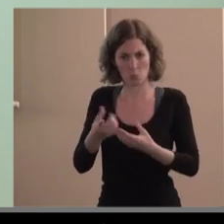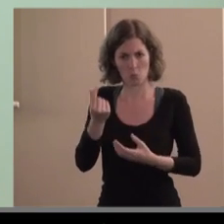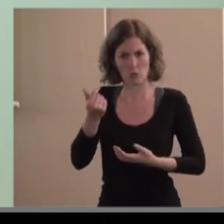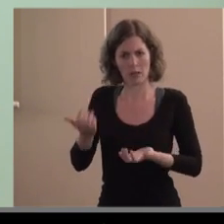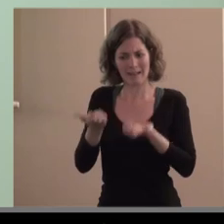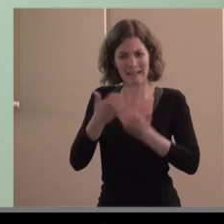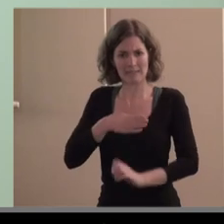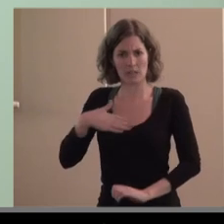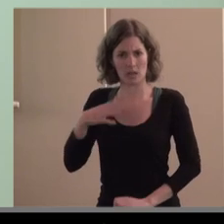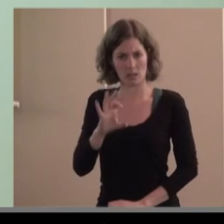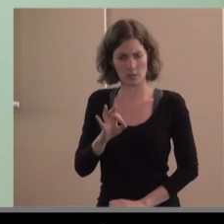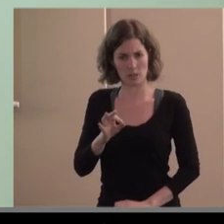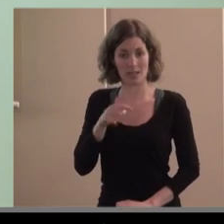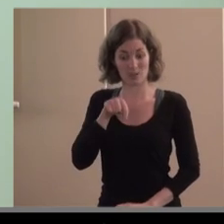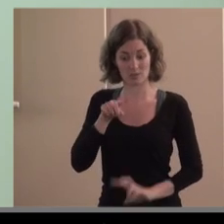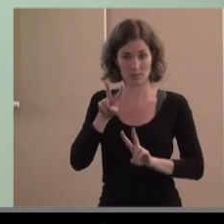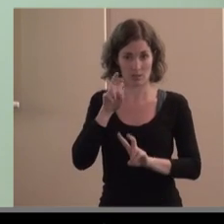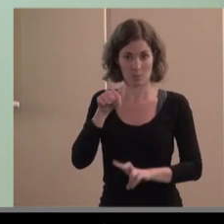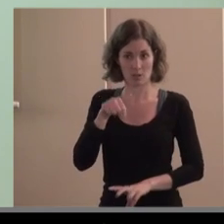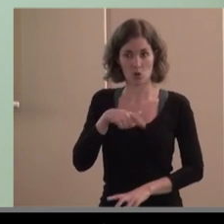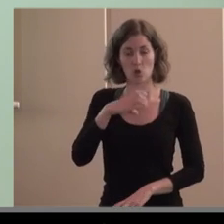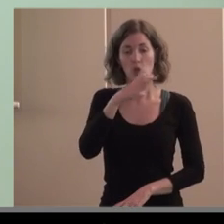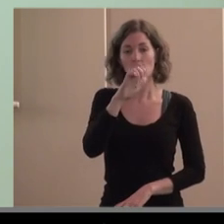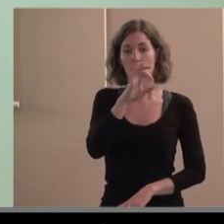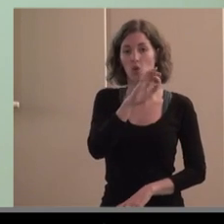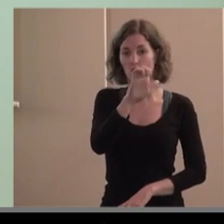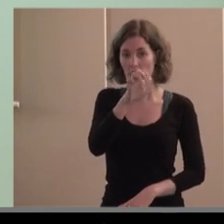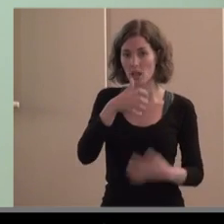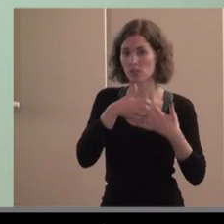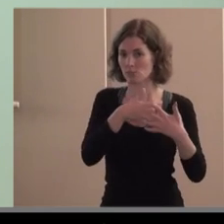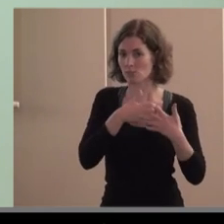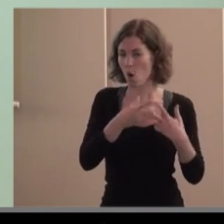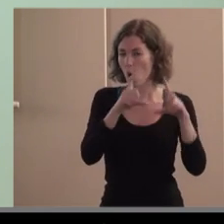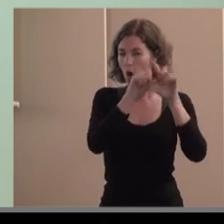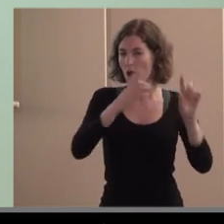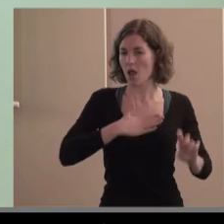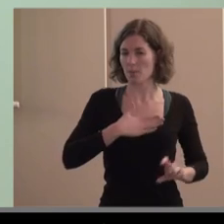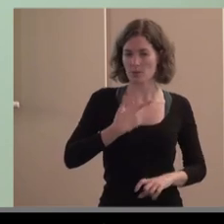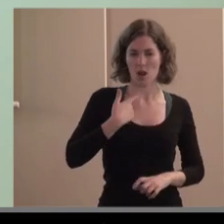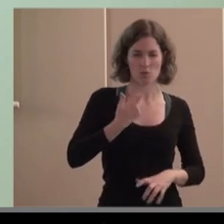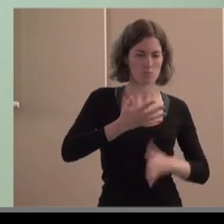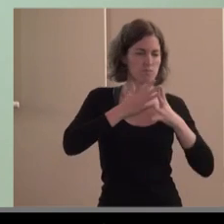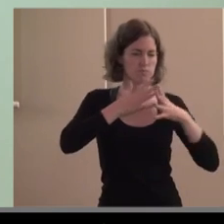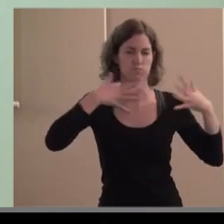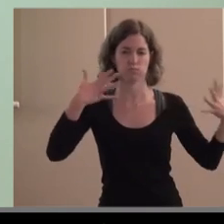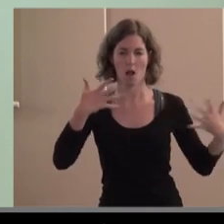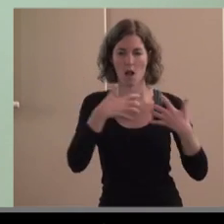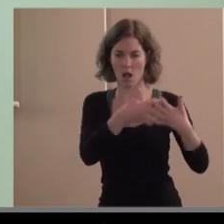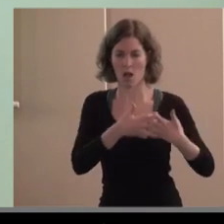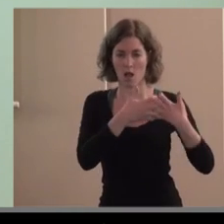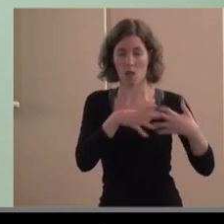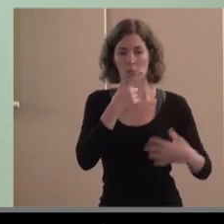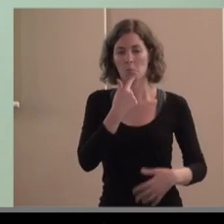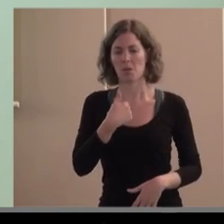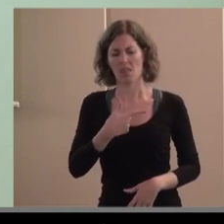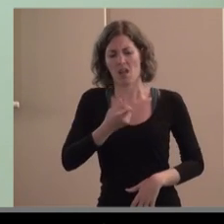con esto peleo mucho con toda la gente de la COE y con todos los grandes empresarios diciendo claro no vosotros es que lo tenéis fácil al final